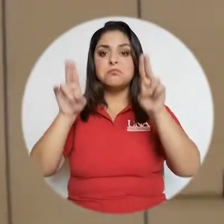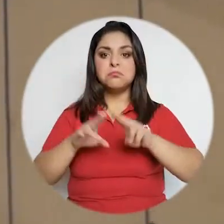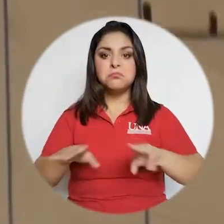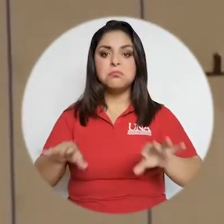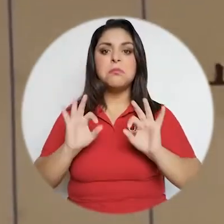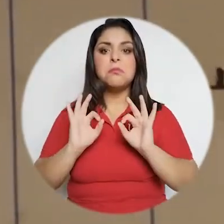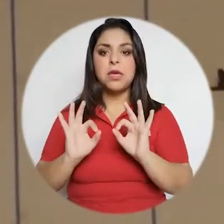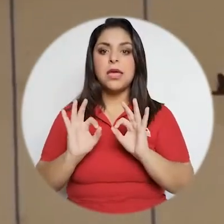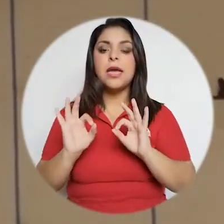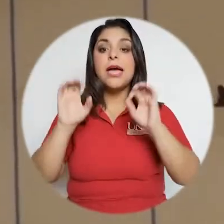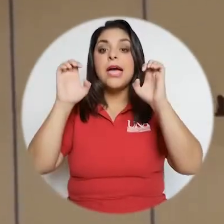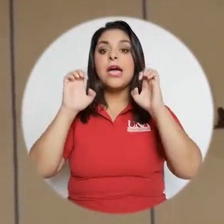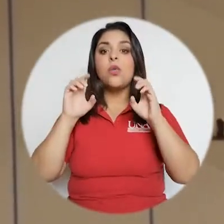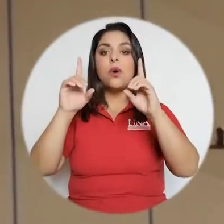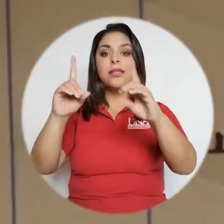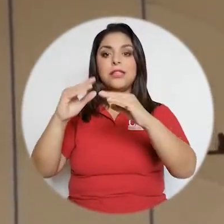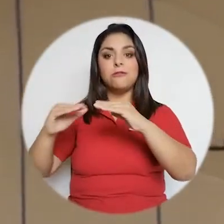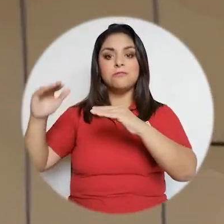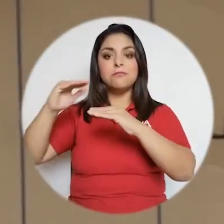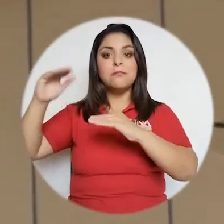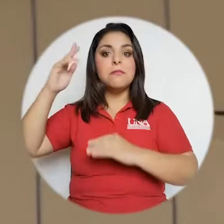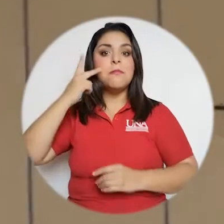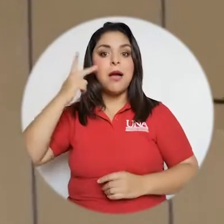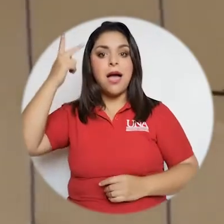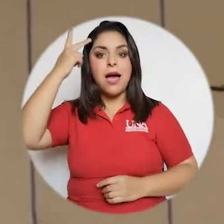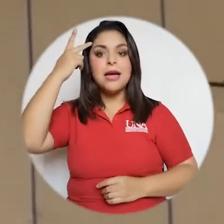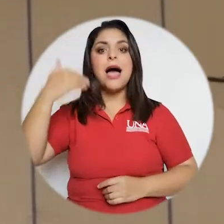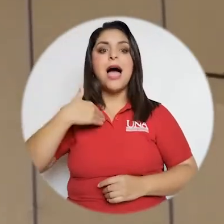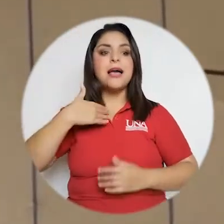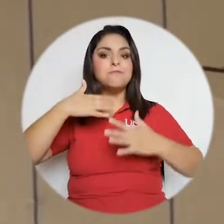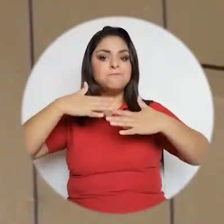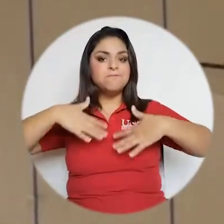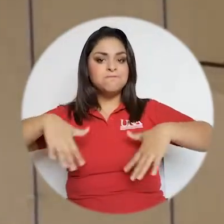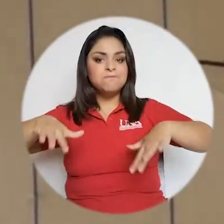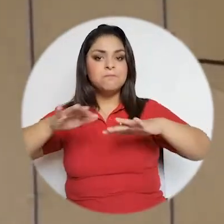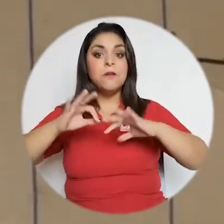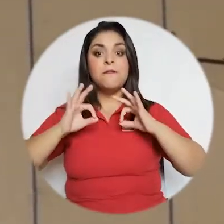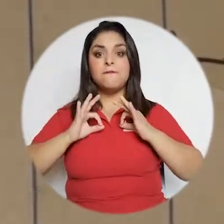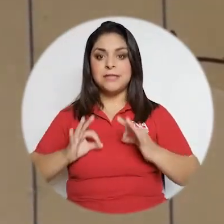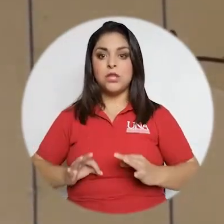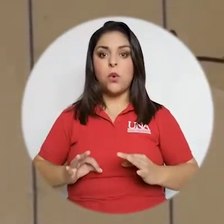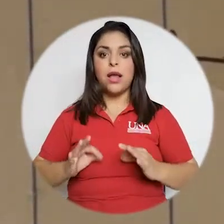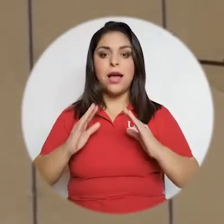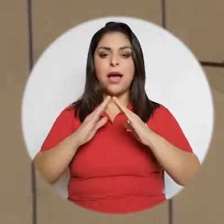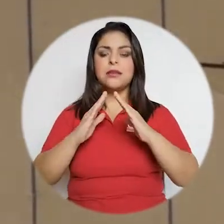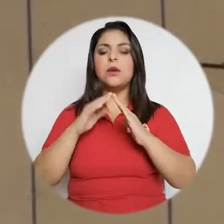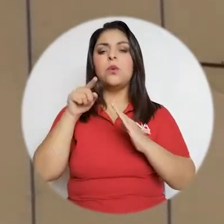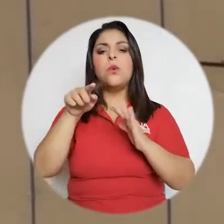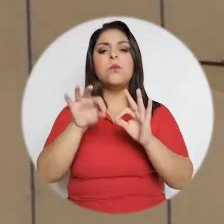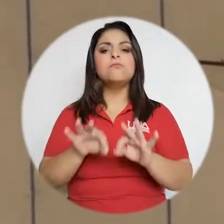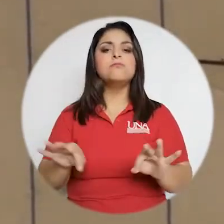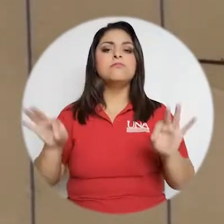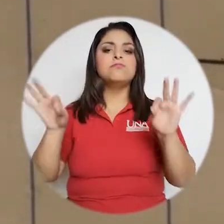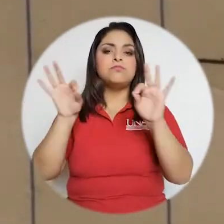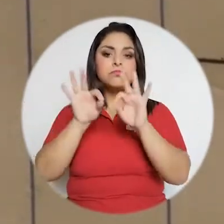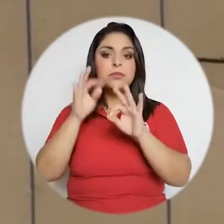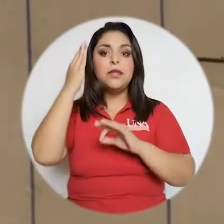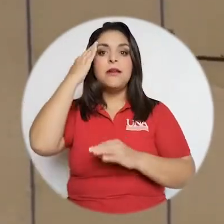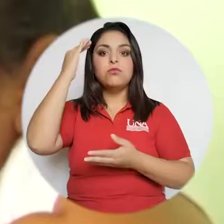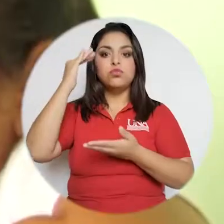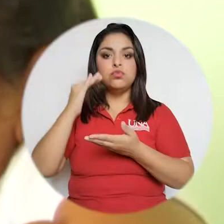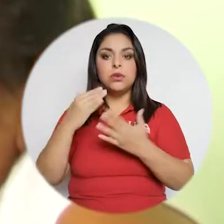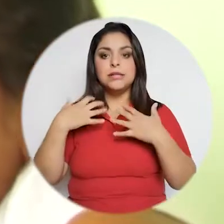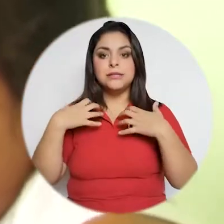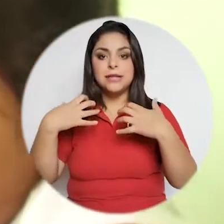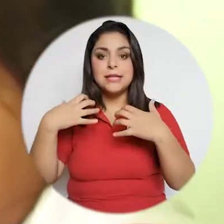como ya decía, nivel educativo de los padres, espacio físico en el hogar, que es muy importante cuando hablamos de niveles de estrés y de